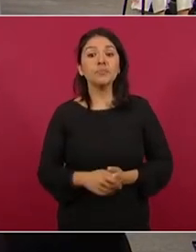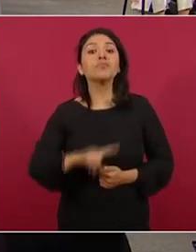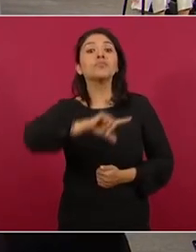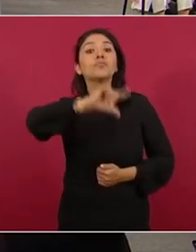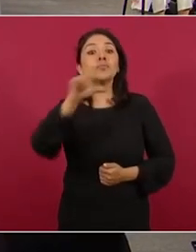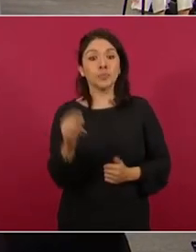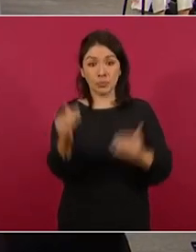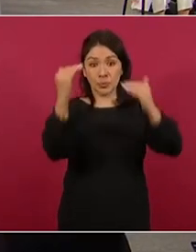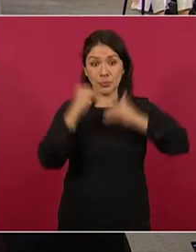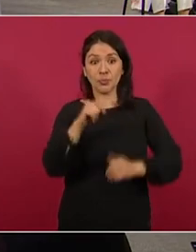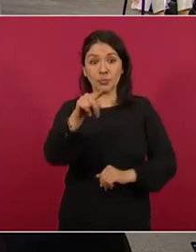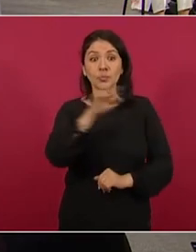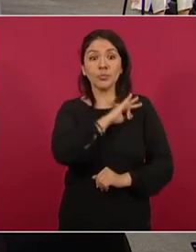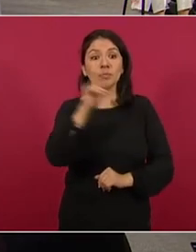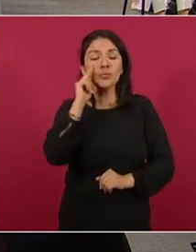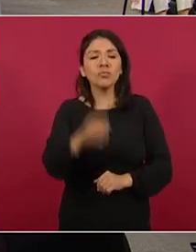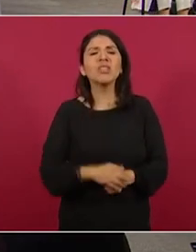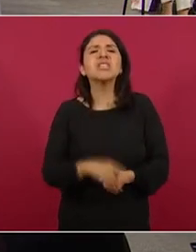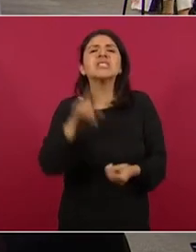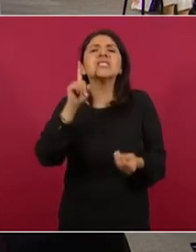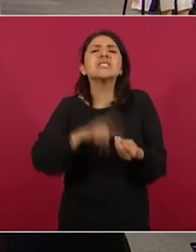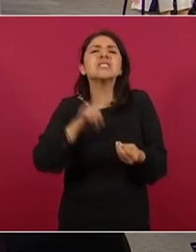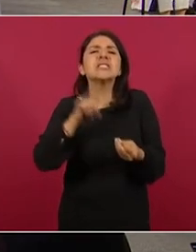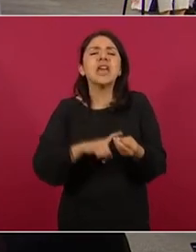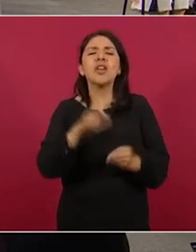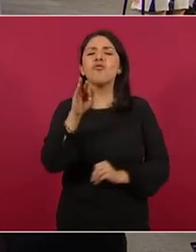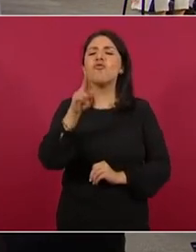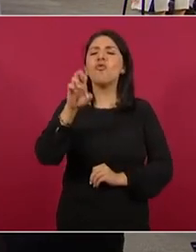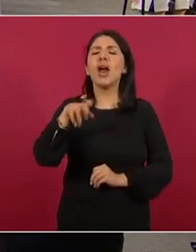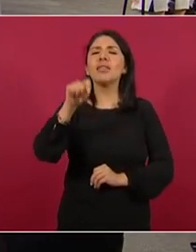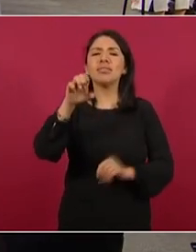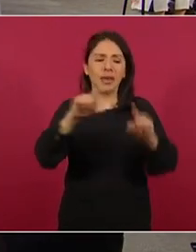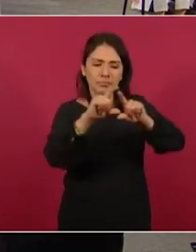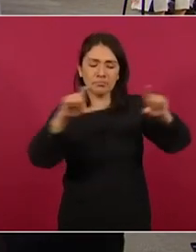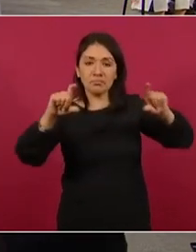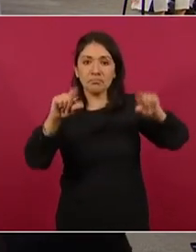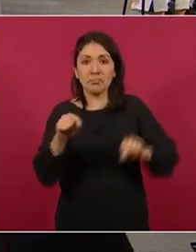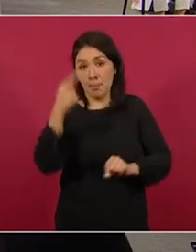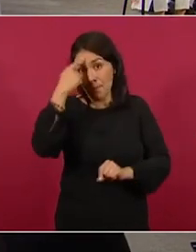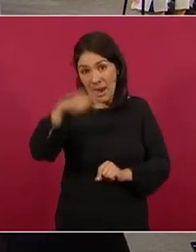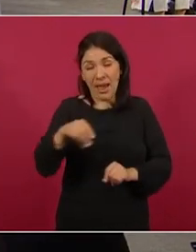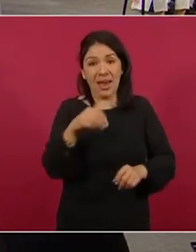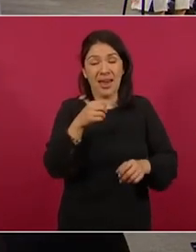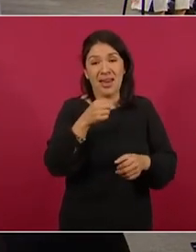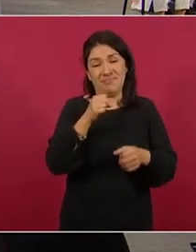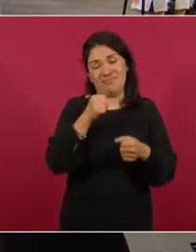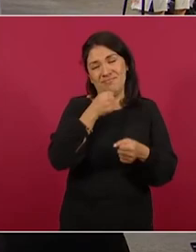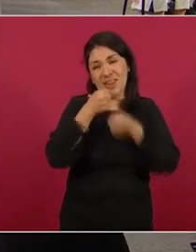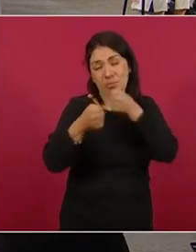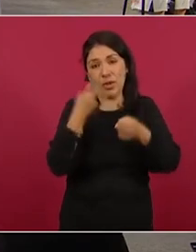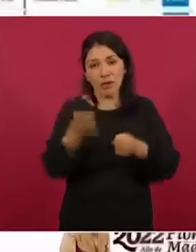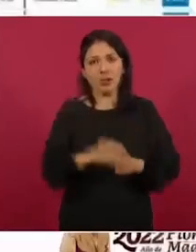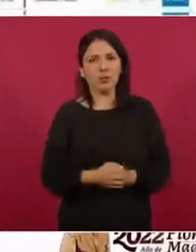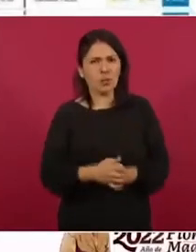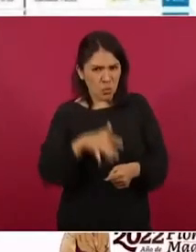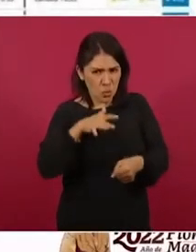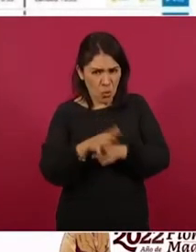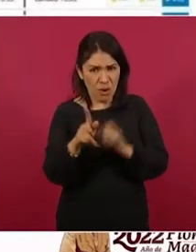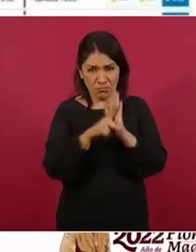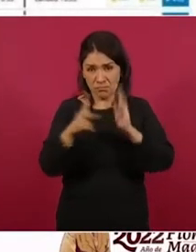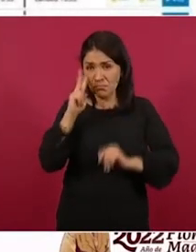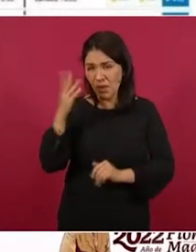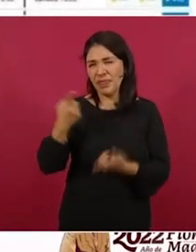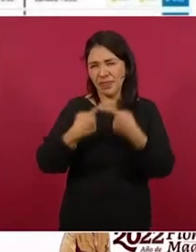lámina podemos ver la fuente que citaron en el reportaje y no dice lo que